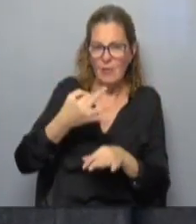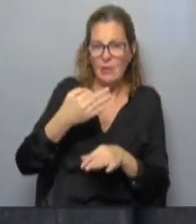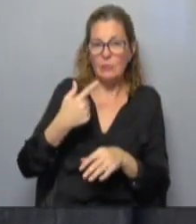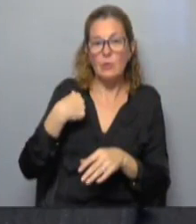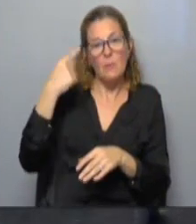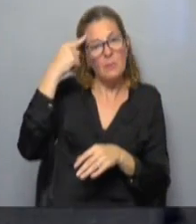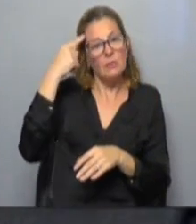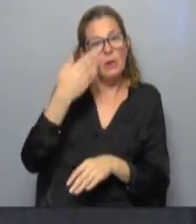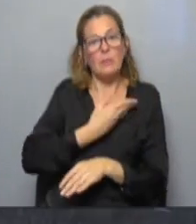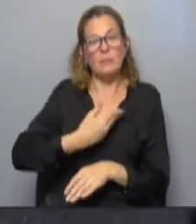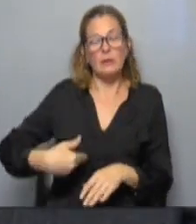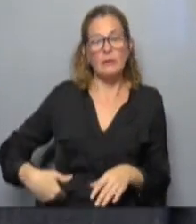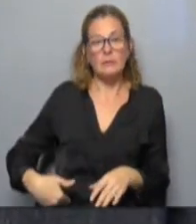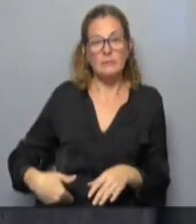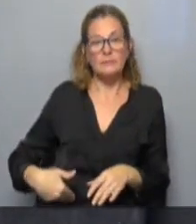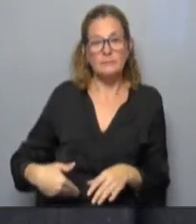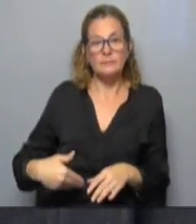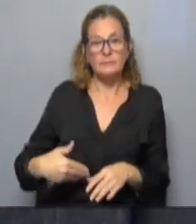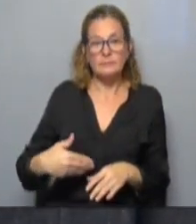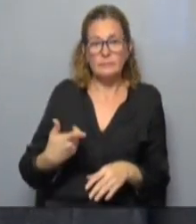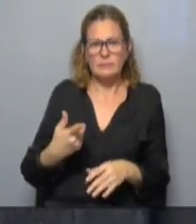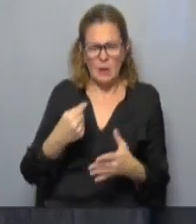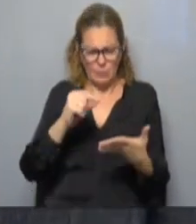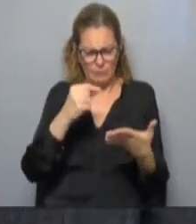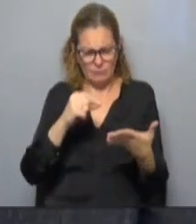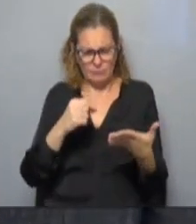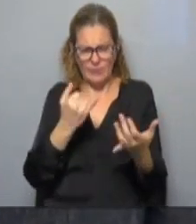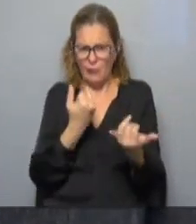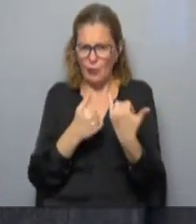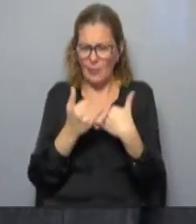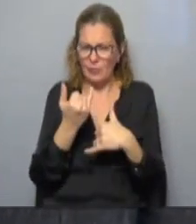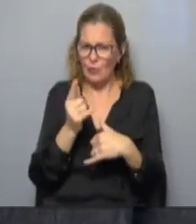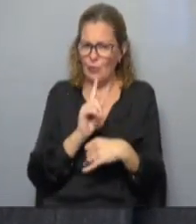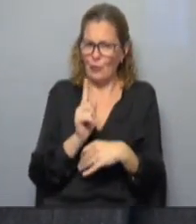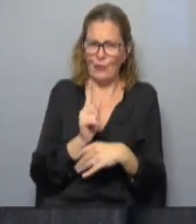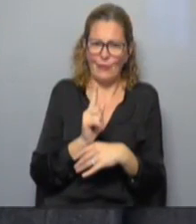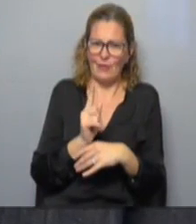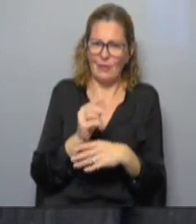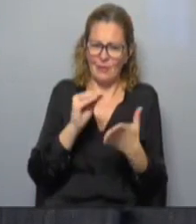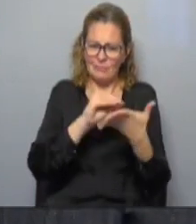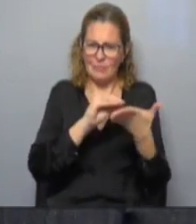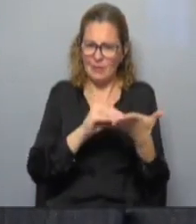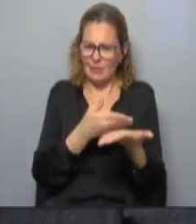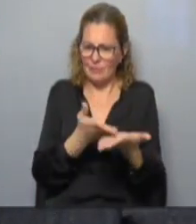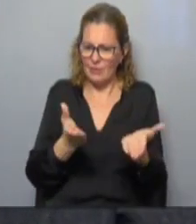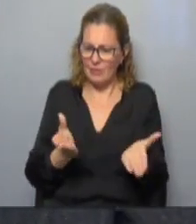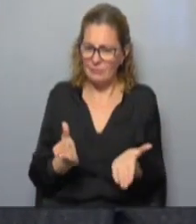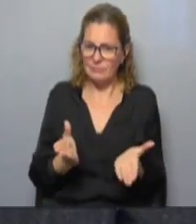Presidente está manejando información que no es la que registra la realidad.